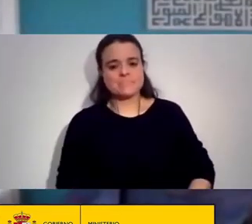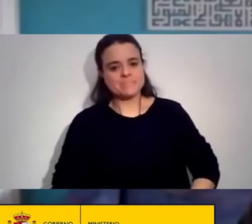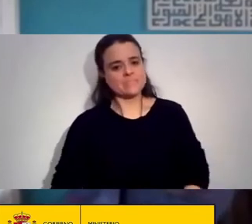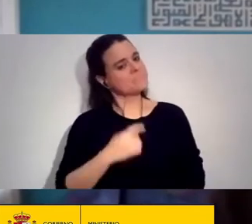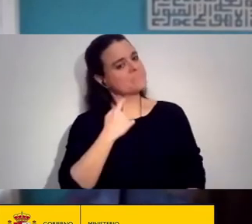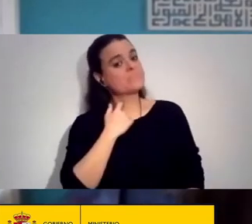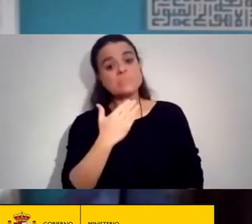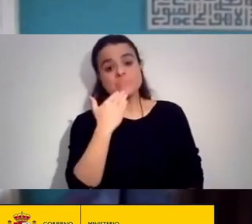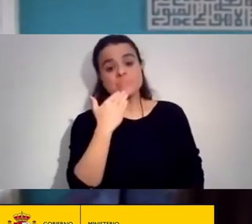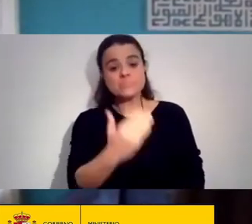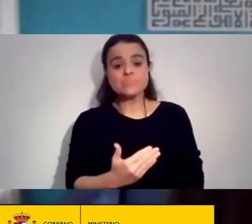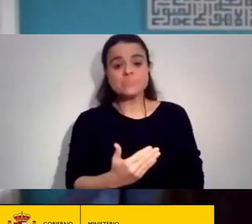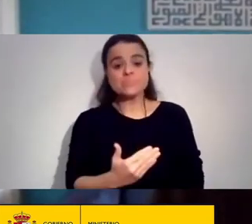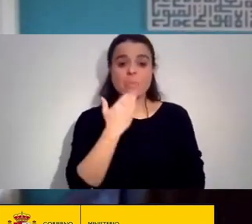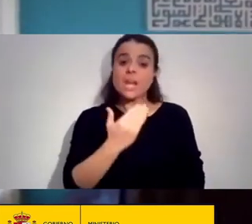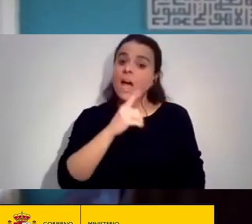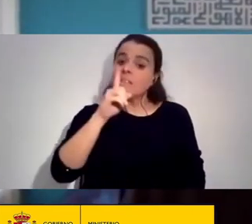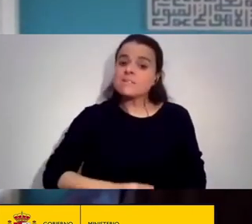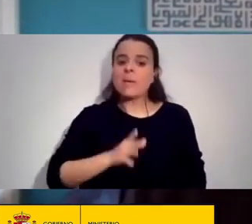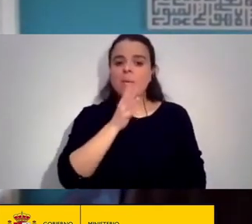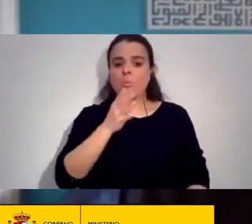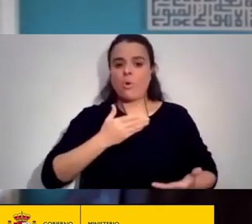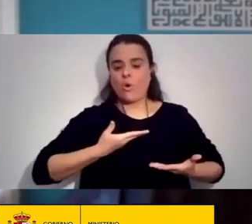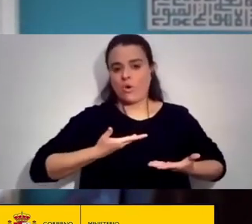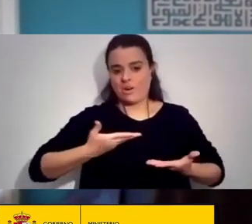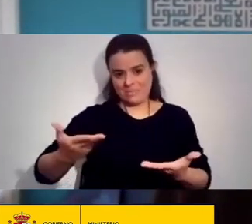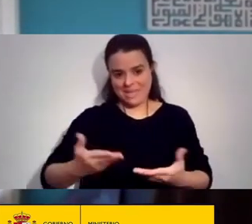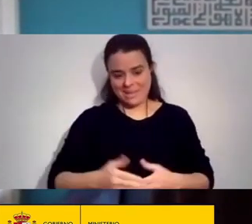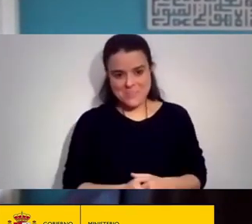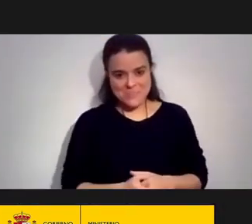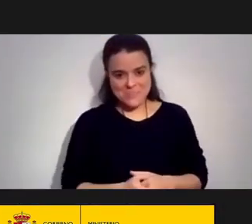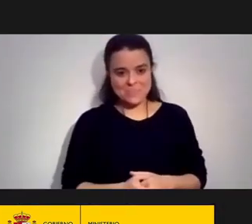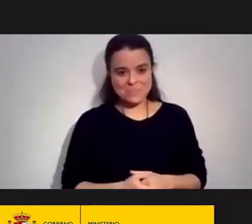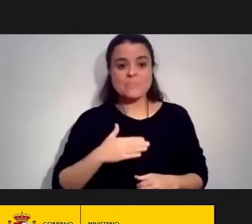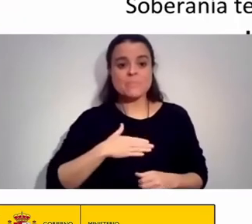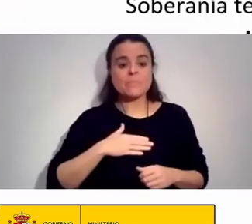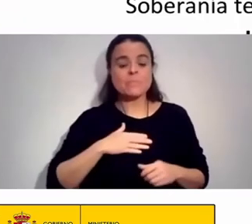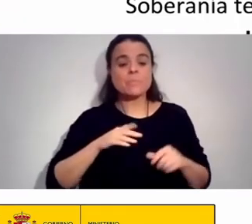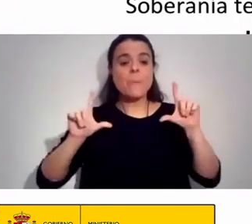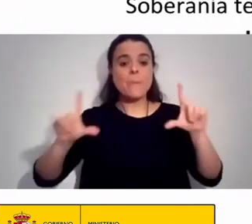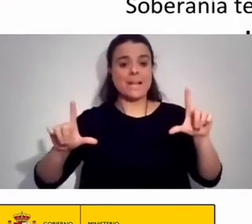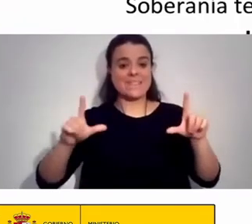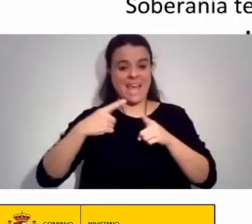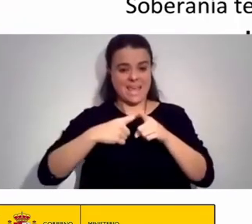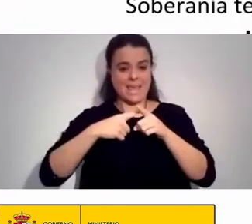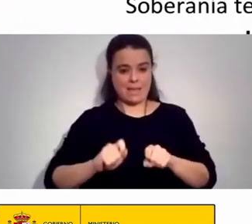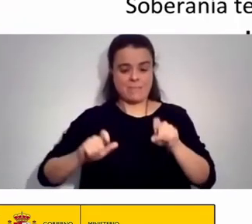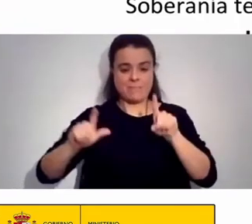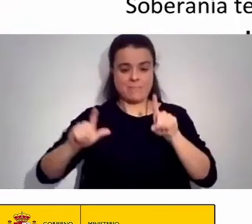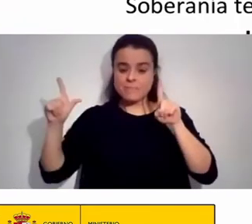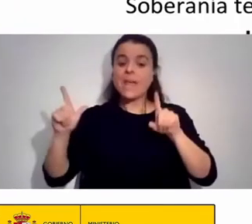Muchas Gracias También Por La Invitación Y Voy A Compartir Mi Pantalla Mientras Hago Eso También Quiero Agradecer A Los